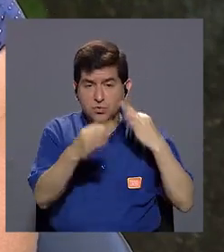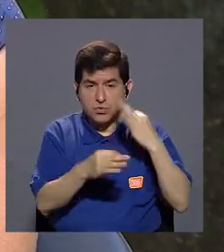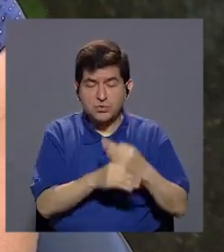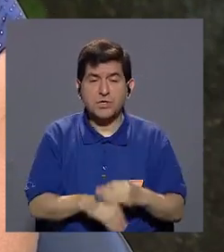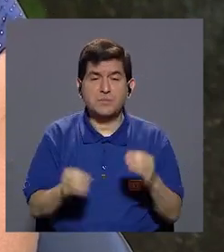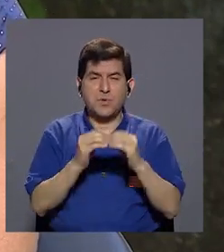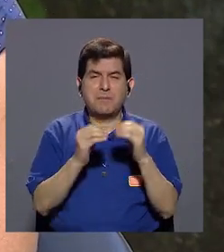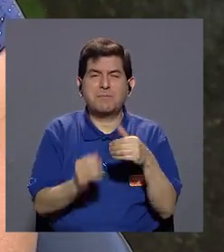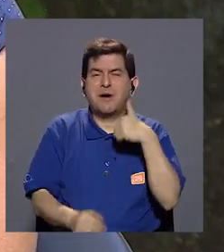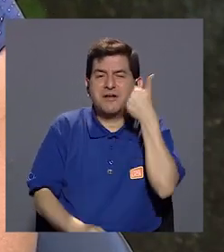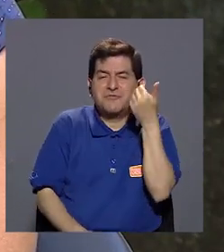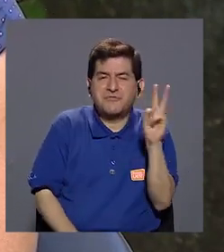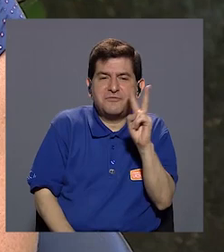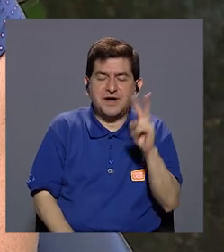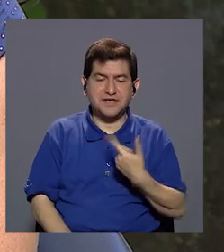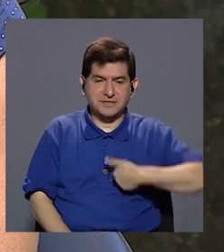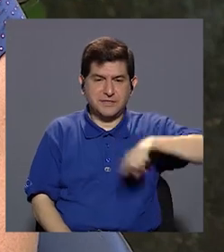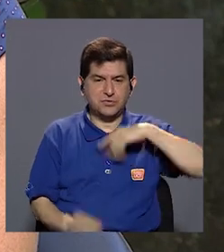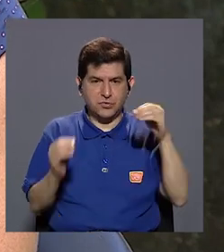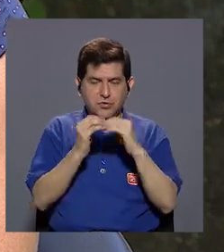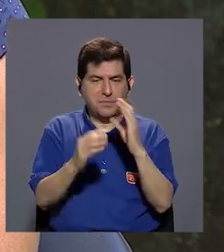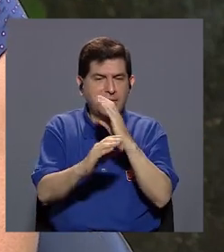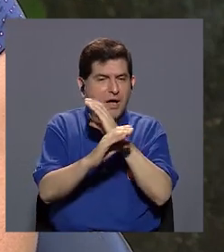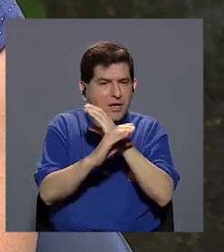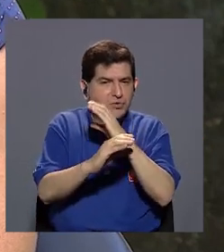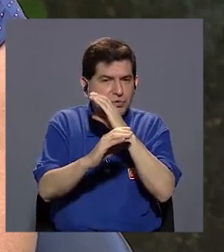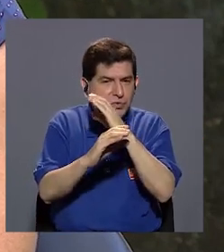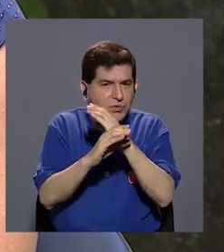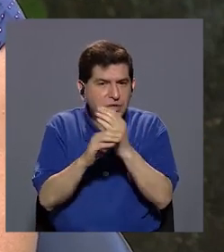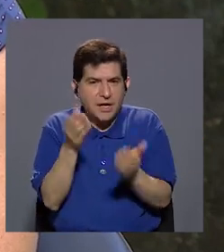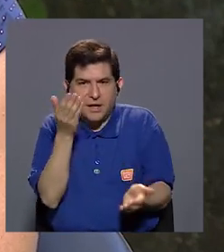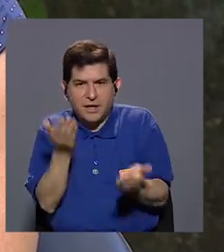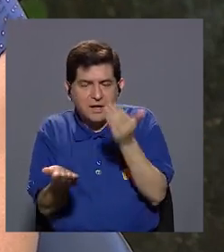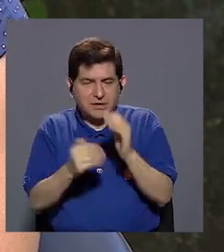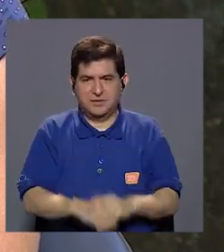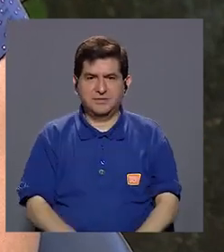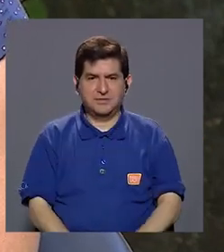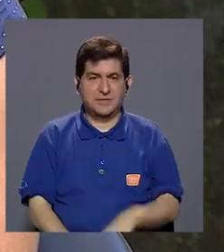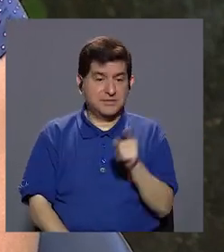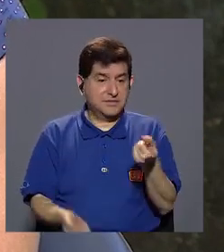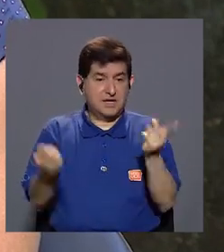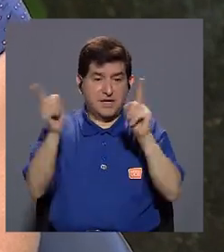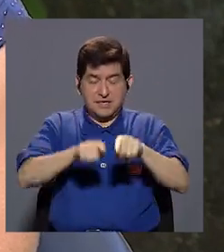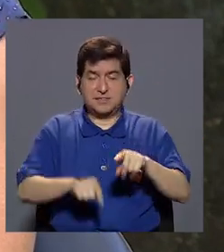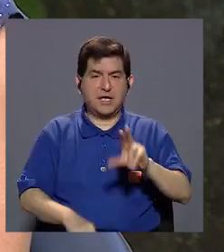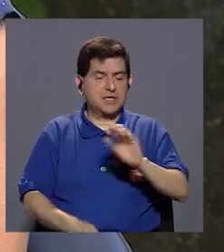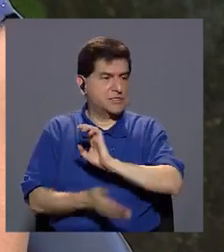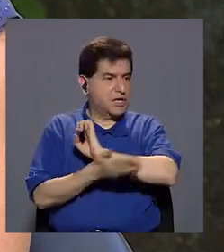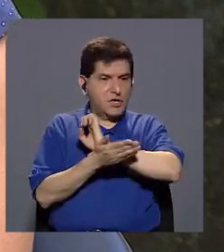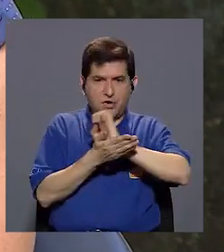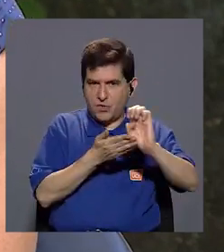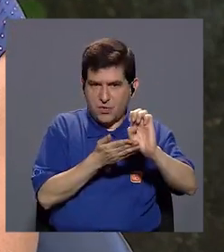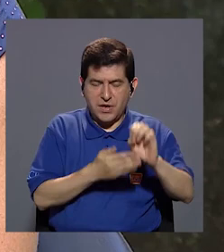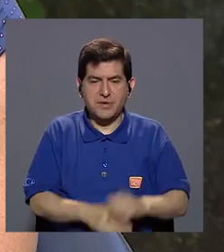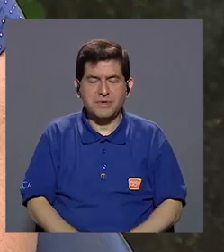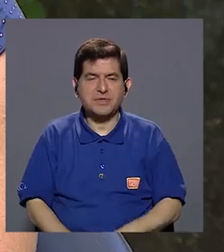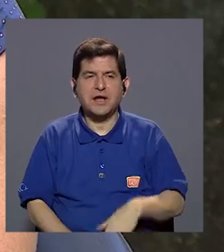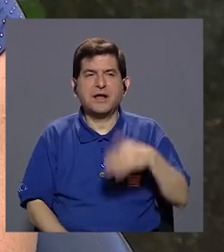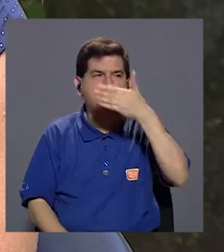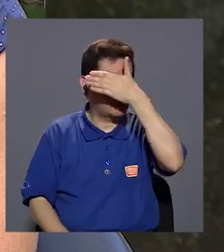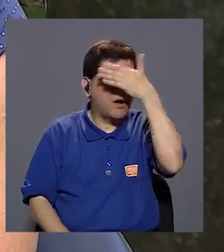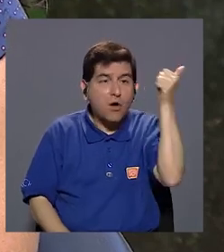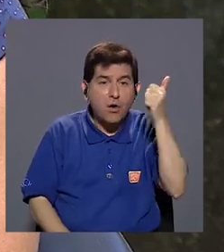más propensas a ciertos virus. Entonces tenemos que ser mucho más cuidadosos de no brincarnos los